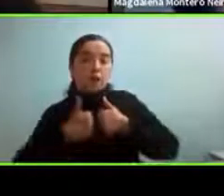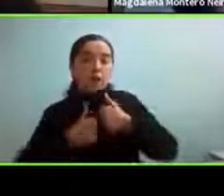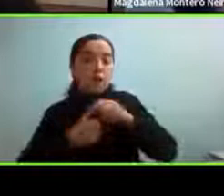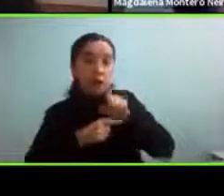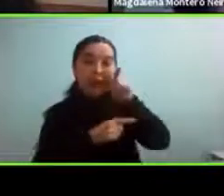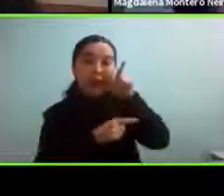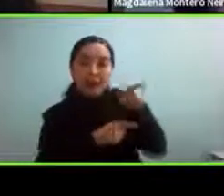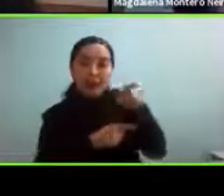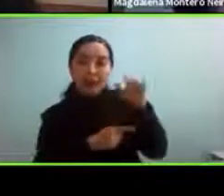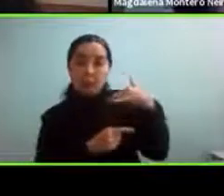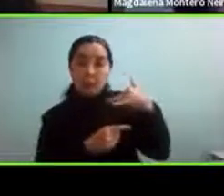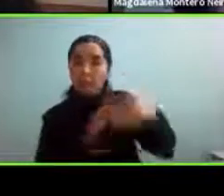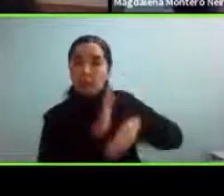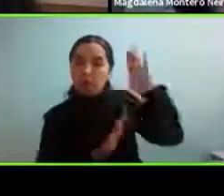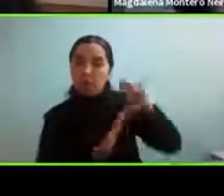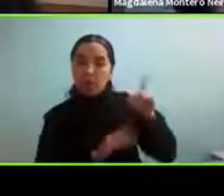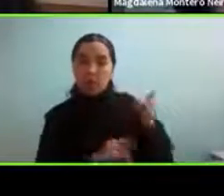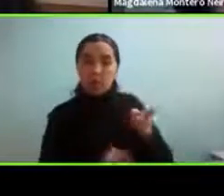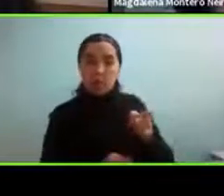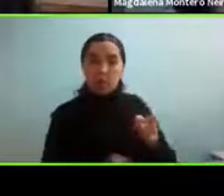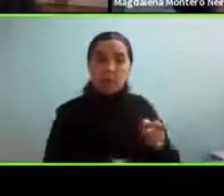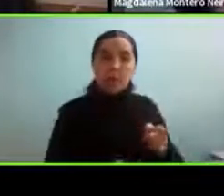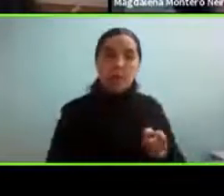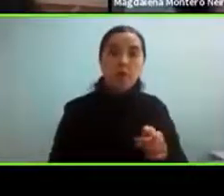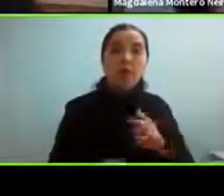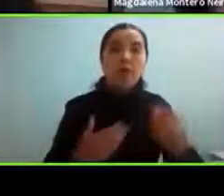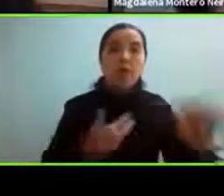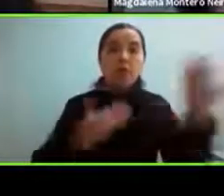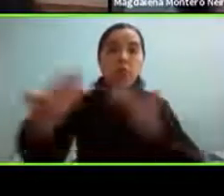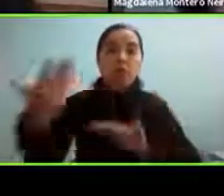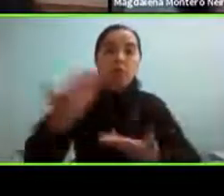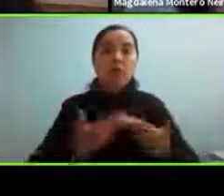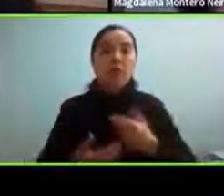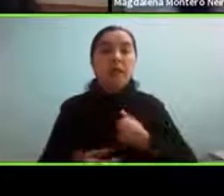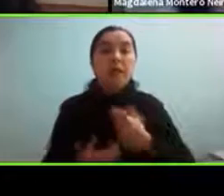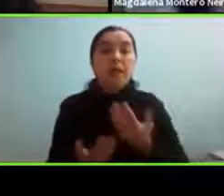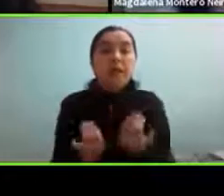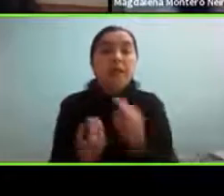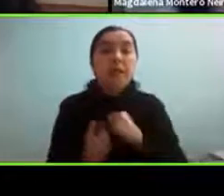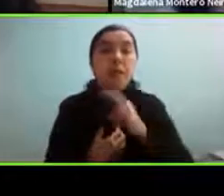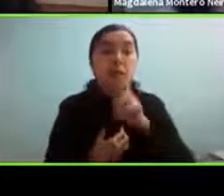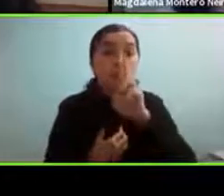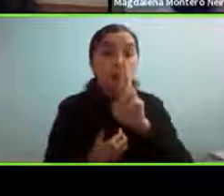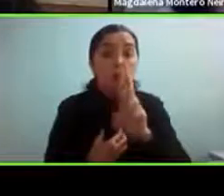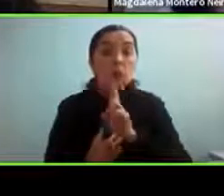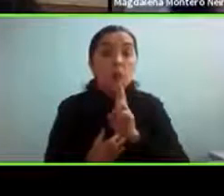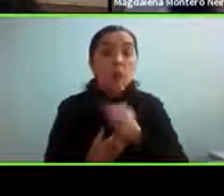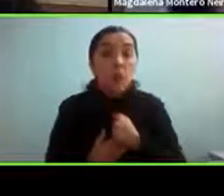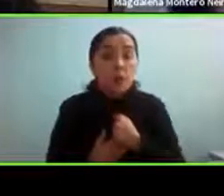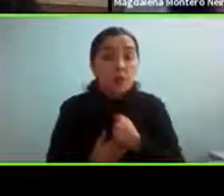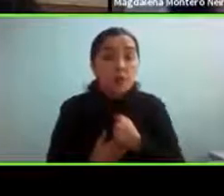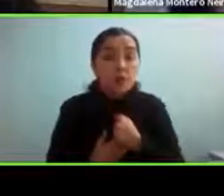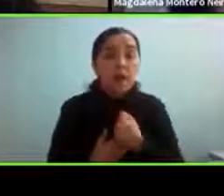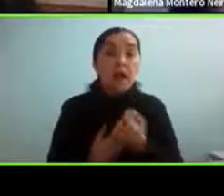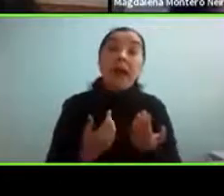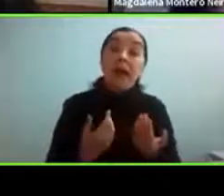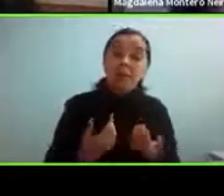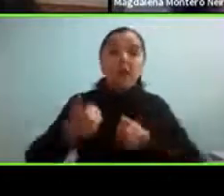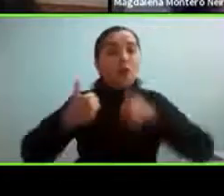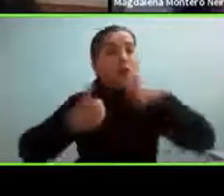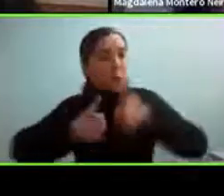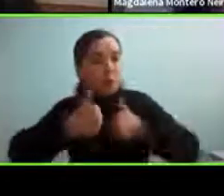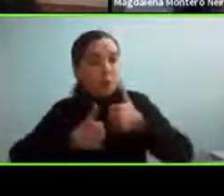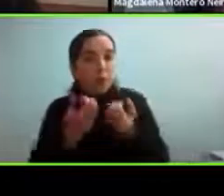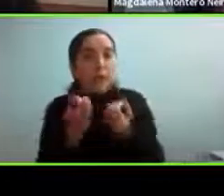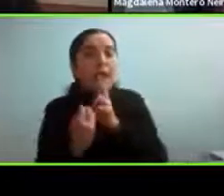hay a nosotros recurren generalmente porque necesitan una respuesta entonces hay que ver bien de la forma profesional cómo se entrega esa